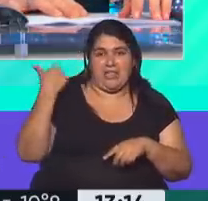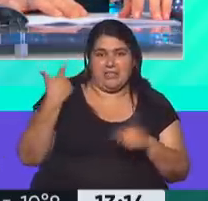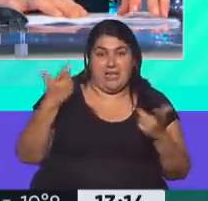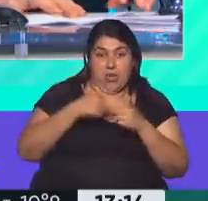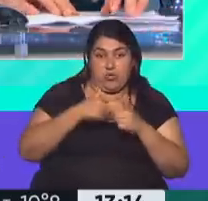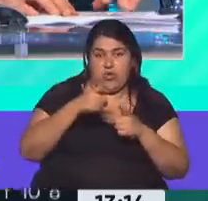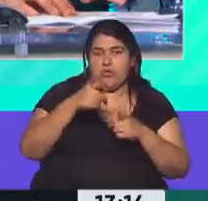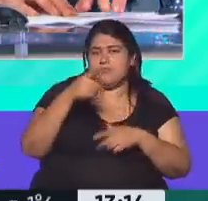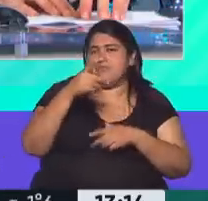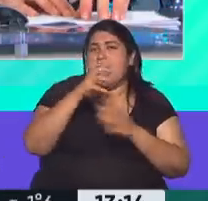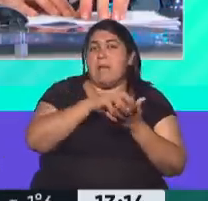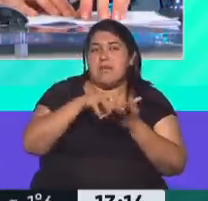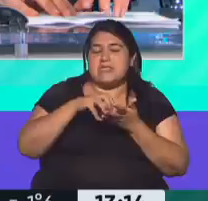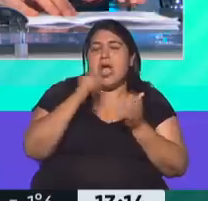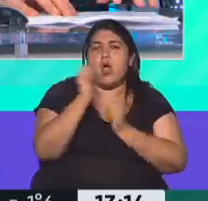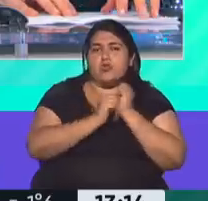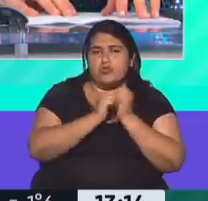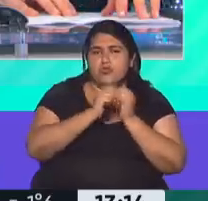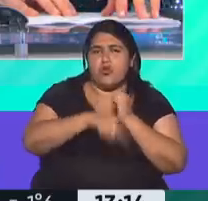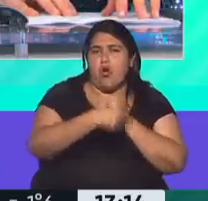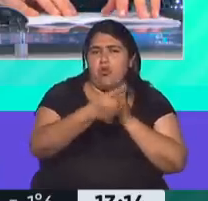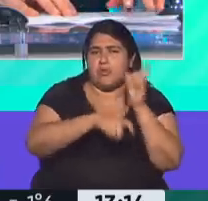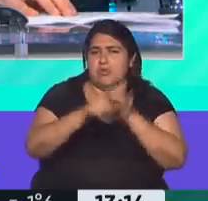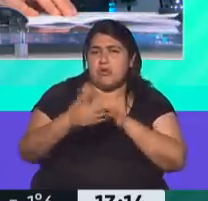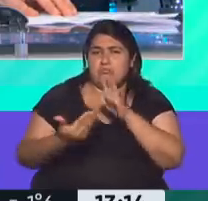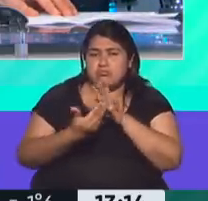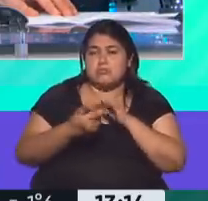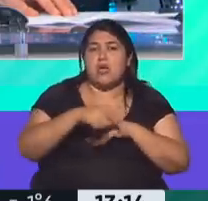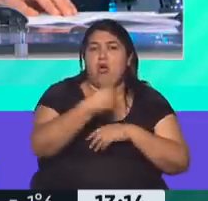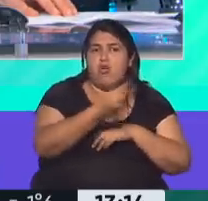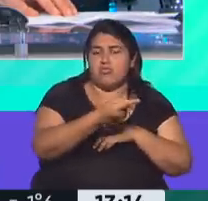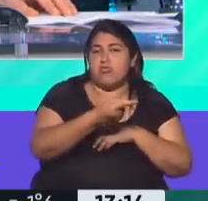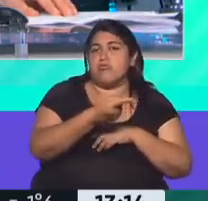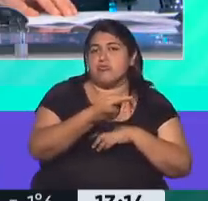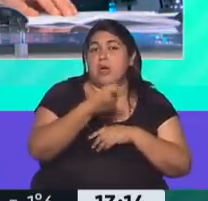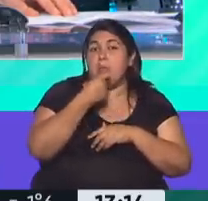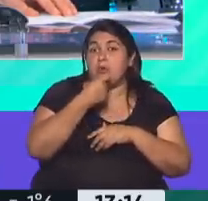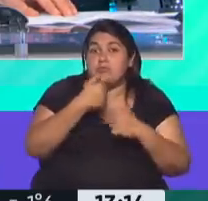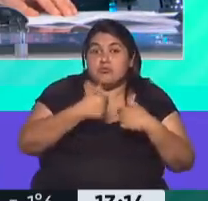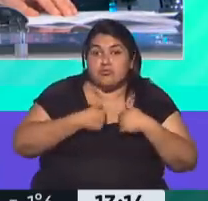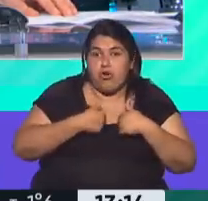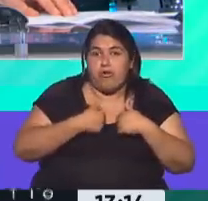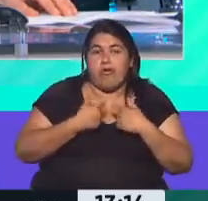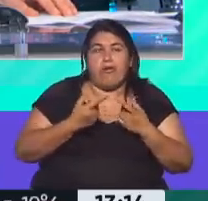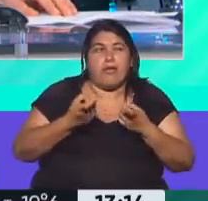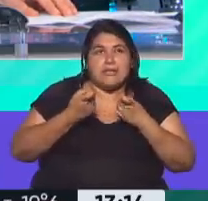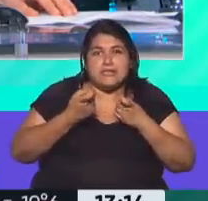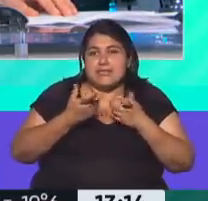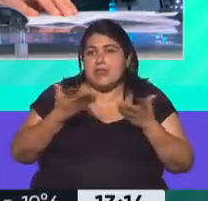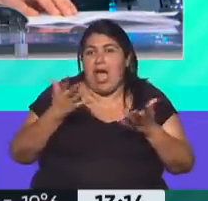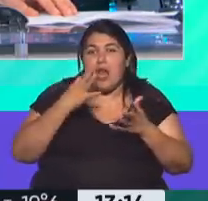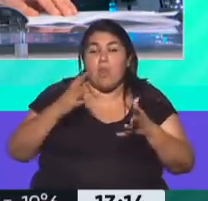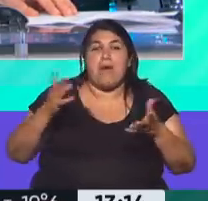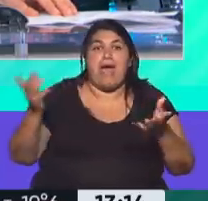con empresarios de la construcción, con otros funcionarios y con legisladores, si pudiera tener una gestapo para terminar con los